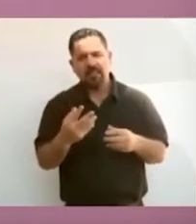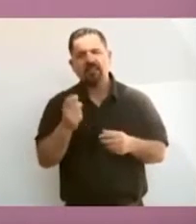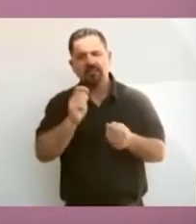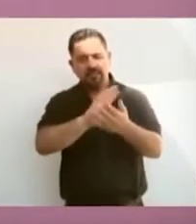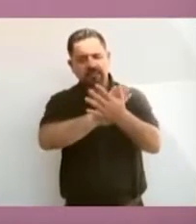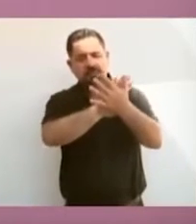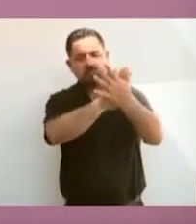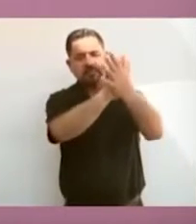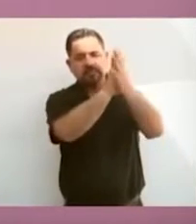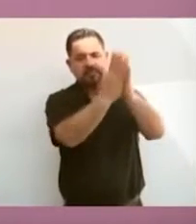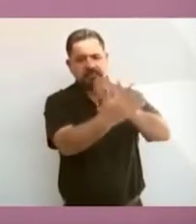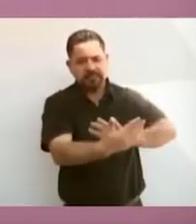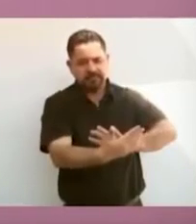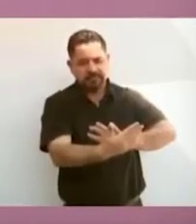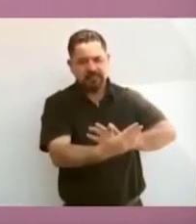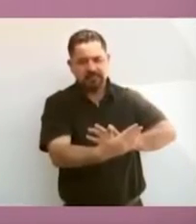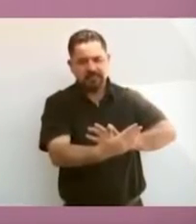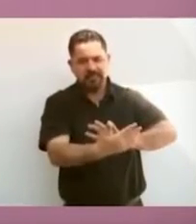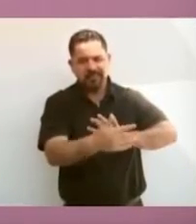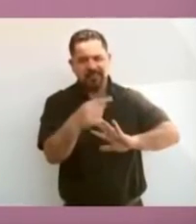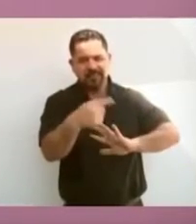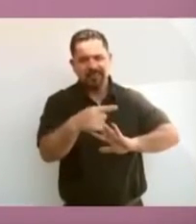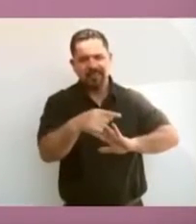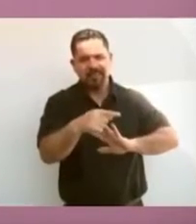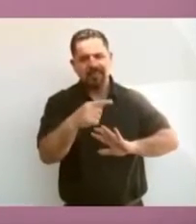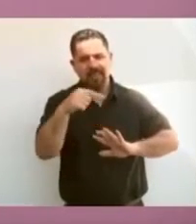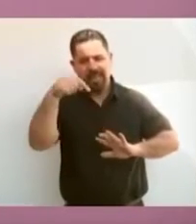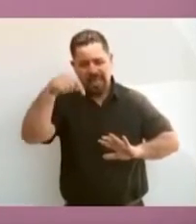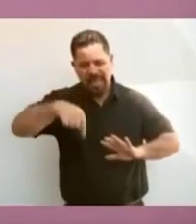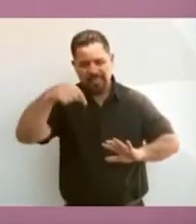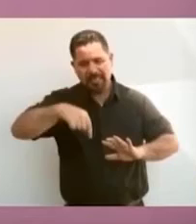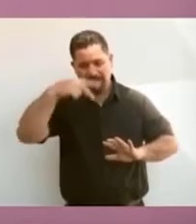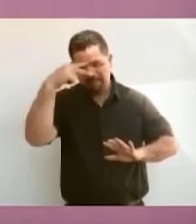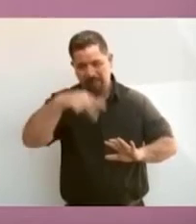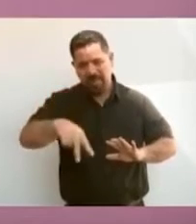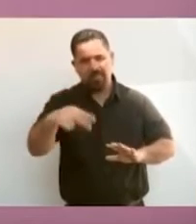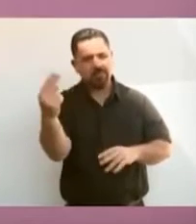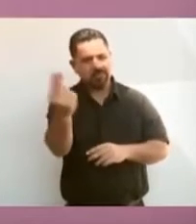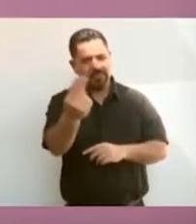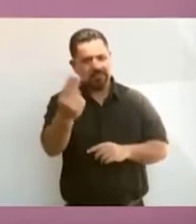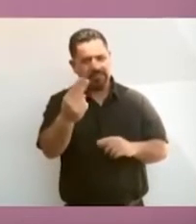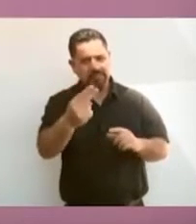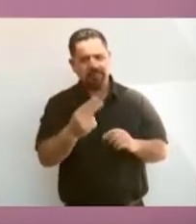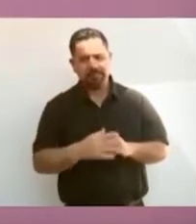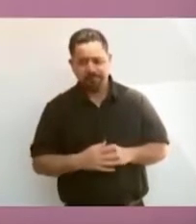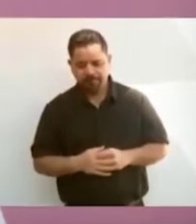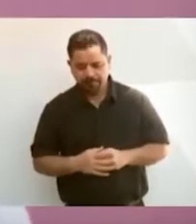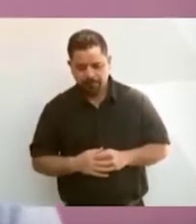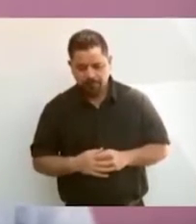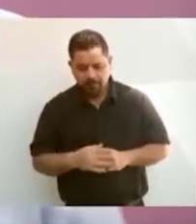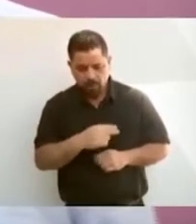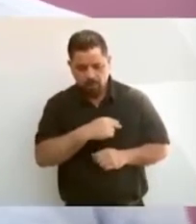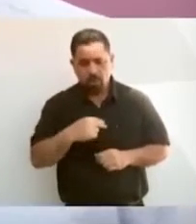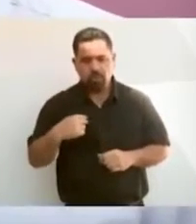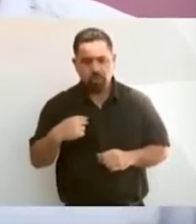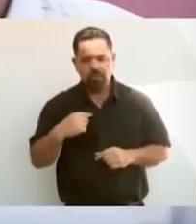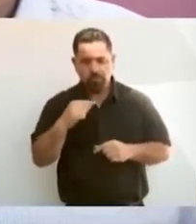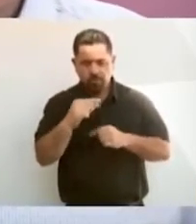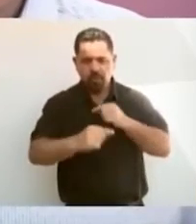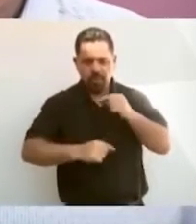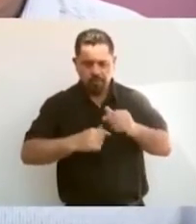que necesita nuestro país. Estamos avanzando